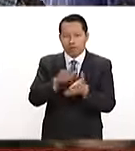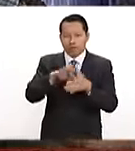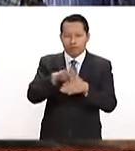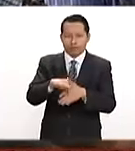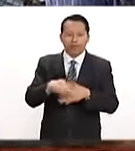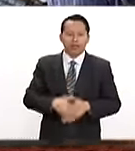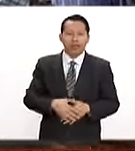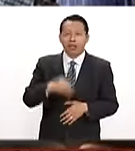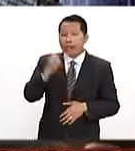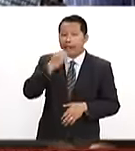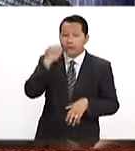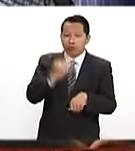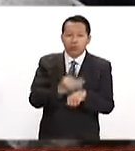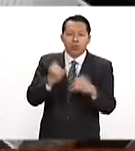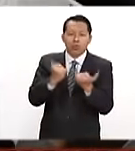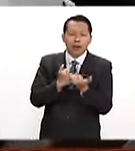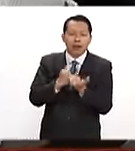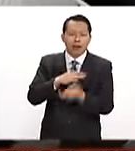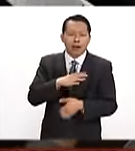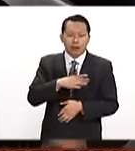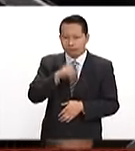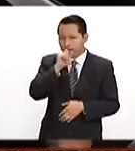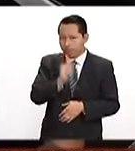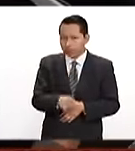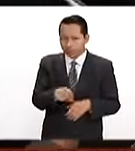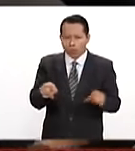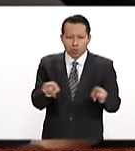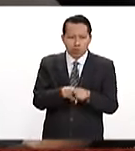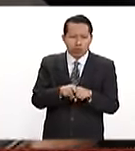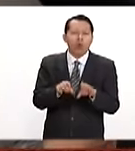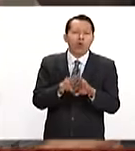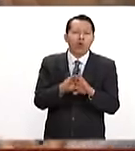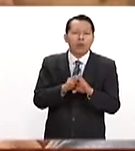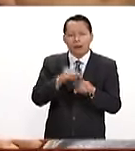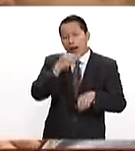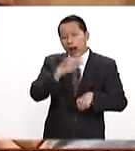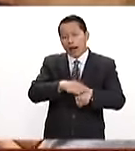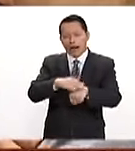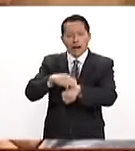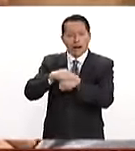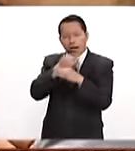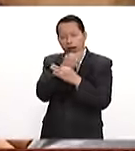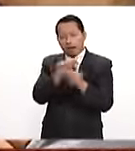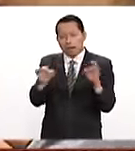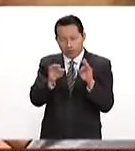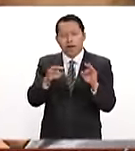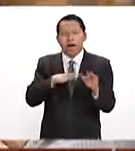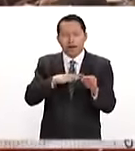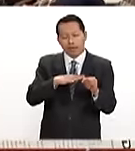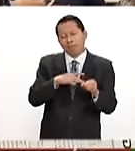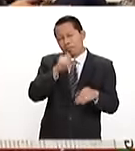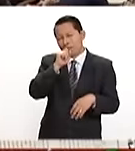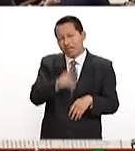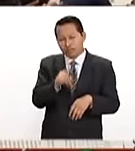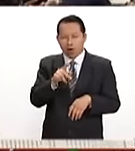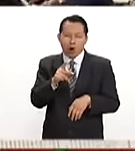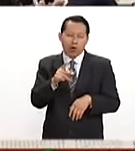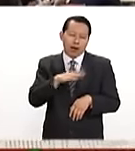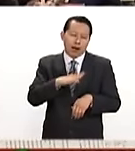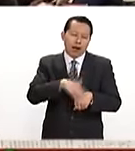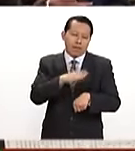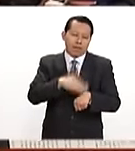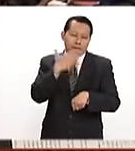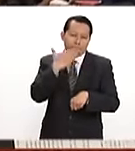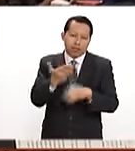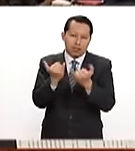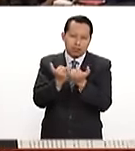Los estudiantes tuvieron que aplicar para este intercambio a través de una convocatoria, cumplir con un buen promedio y coincidir en los planes